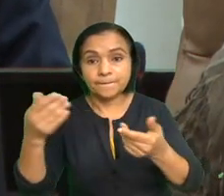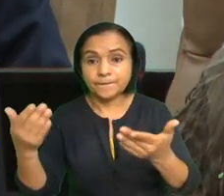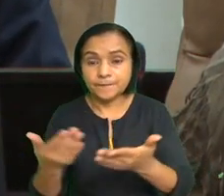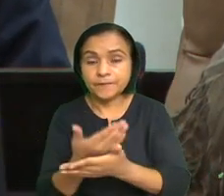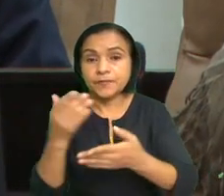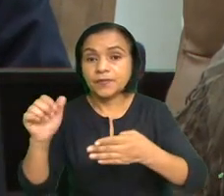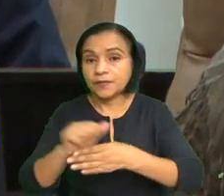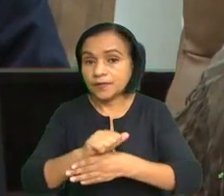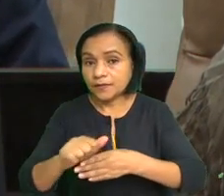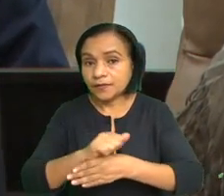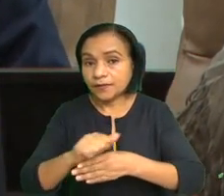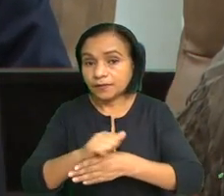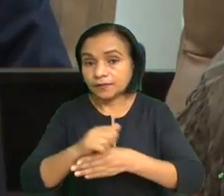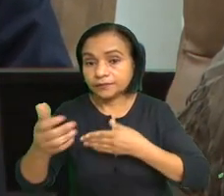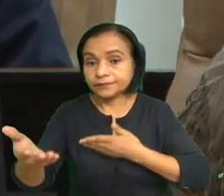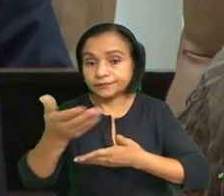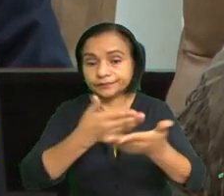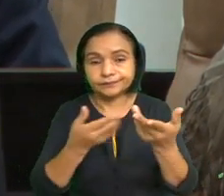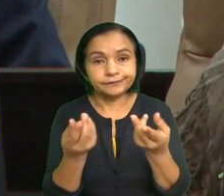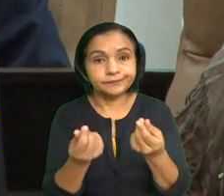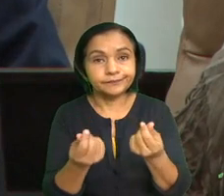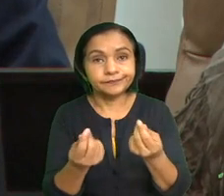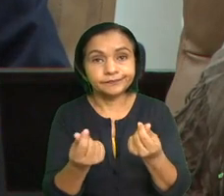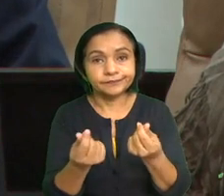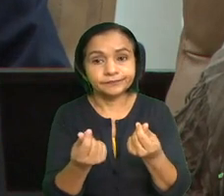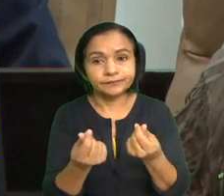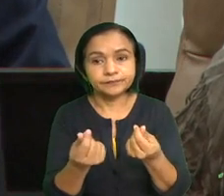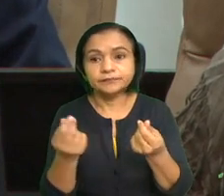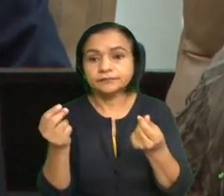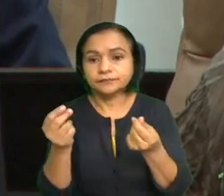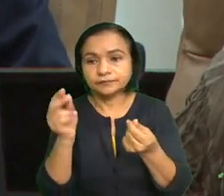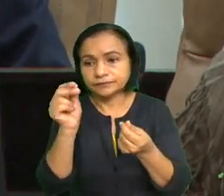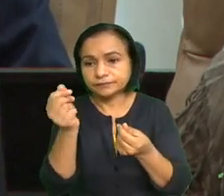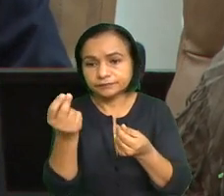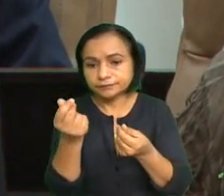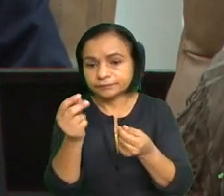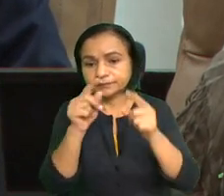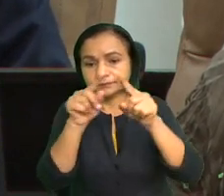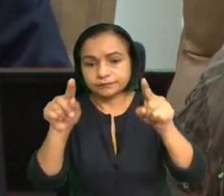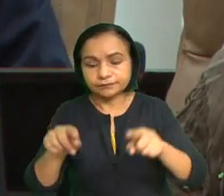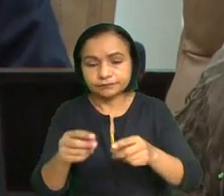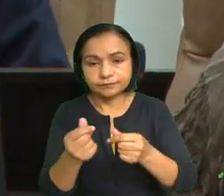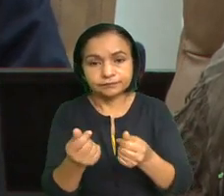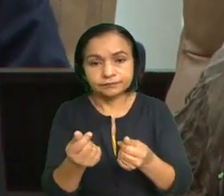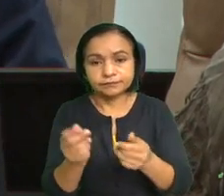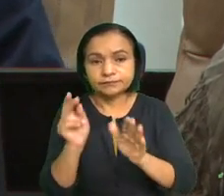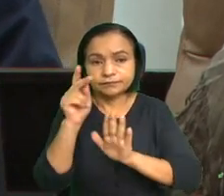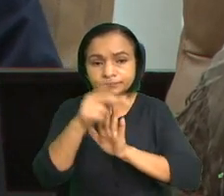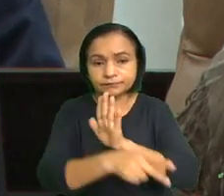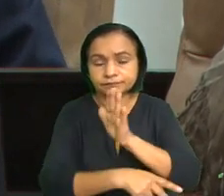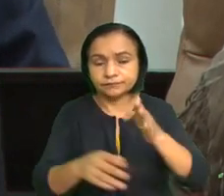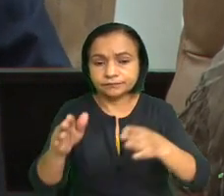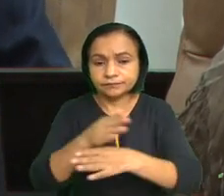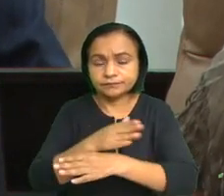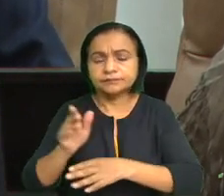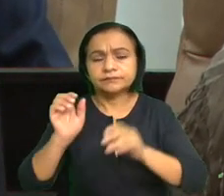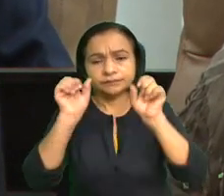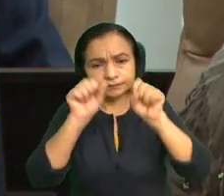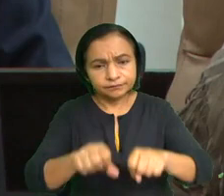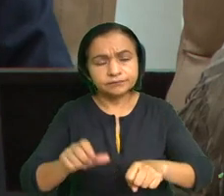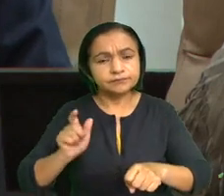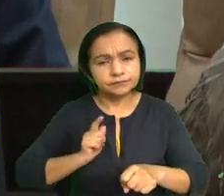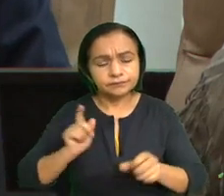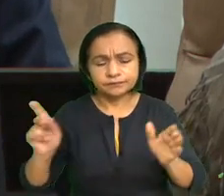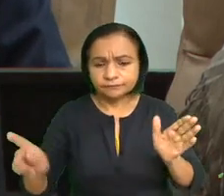prácticas e intercambios financieros, como el dinero virtual. Los países tienen la opción de prohibir